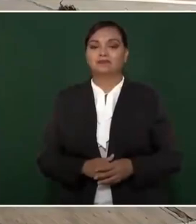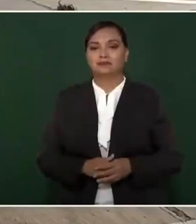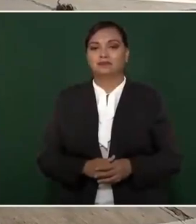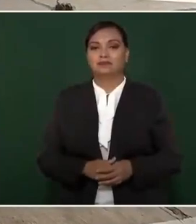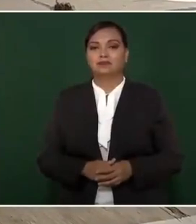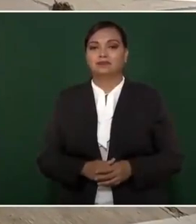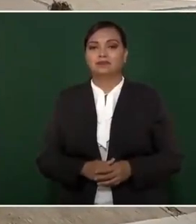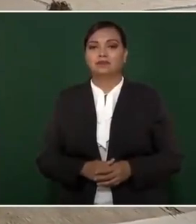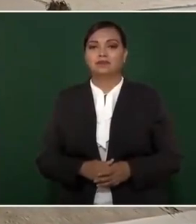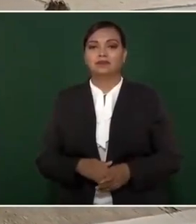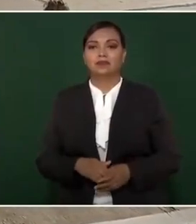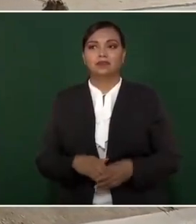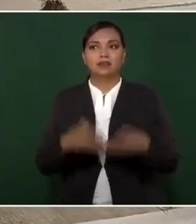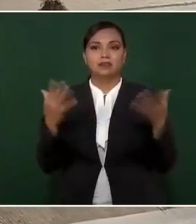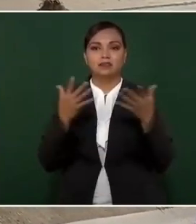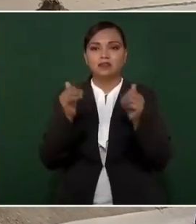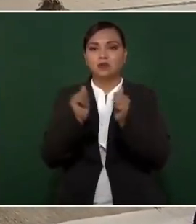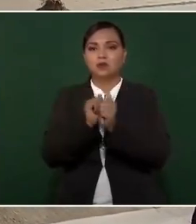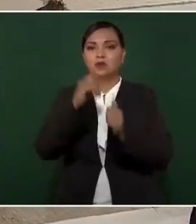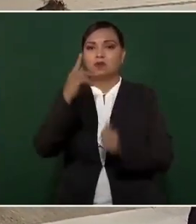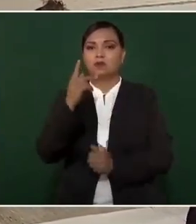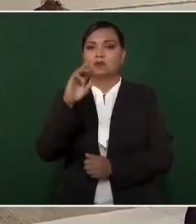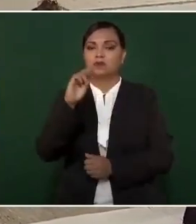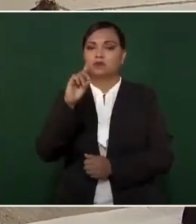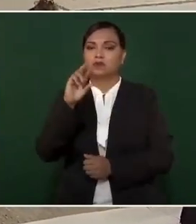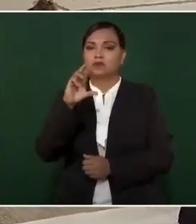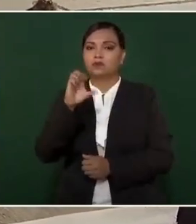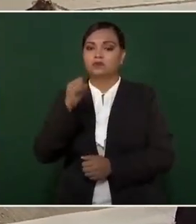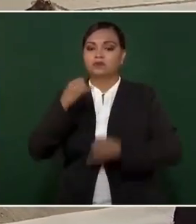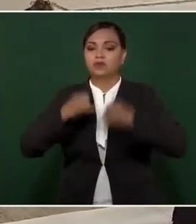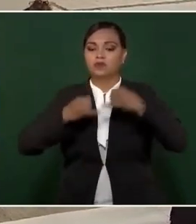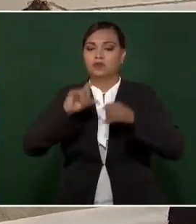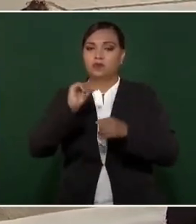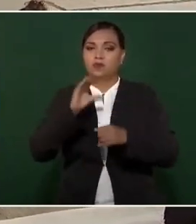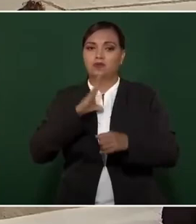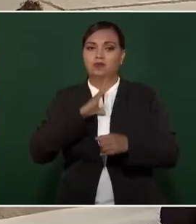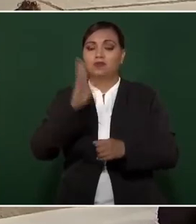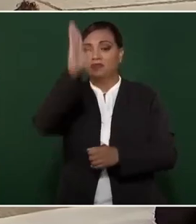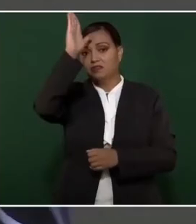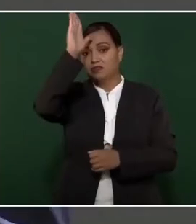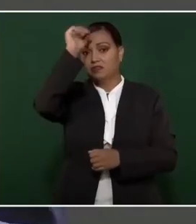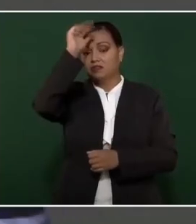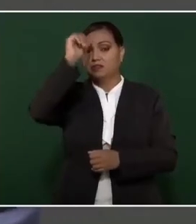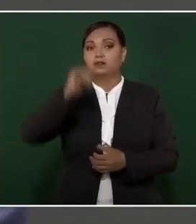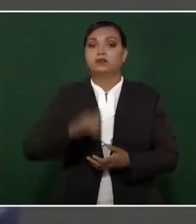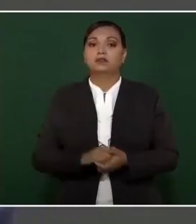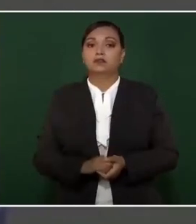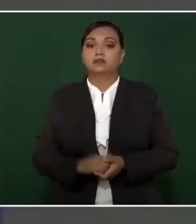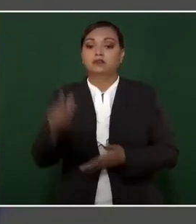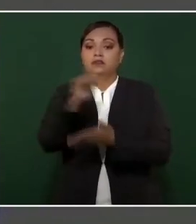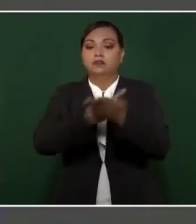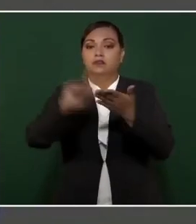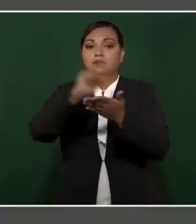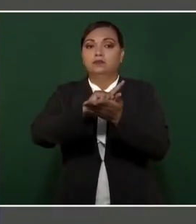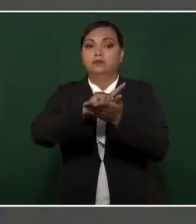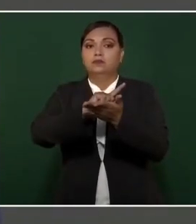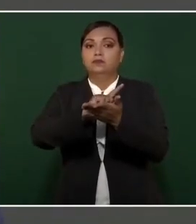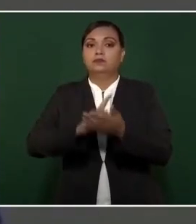¿Qué hacer con los procuradores? Bueno, cuando se aprobaron estas leyes,